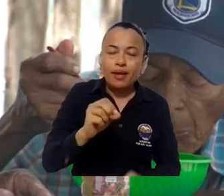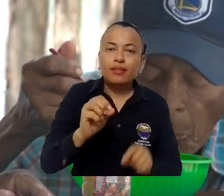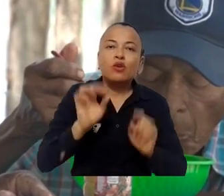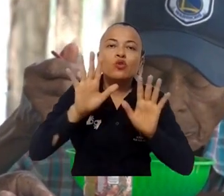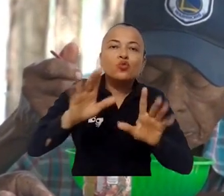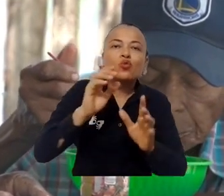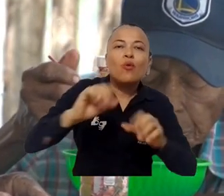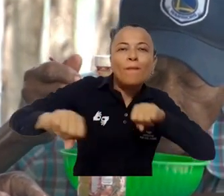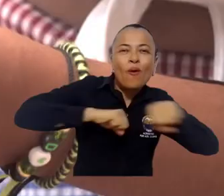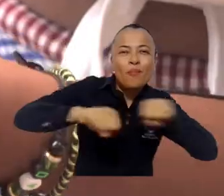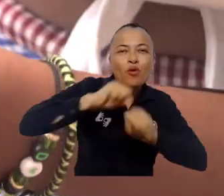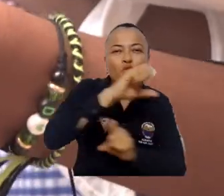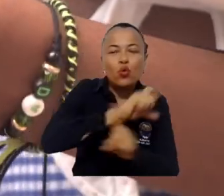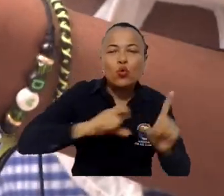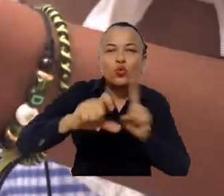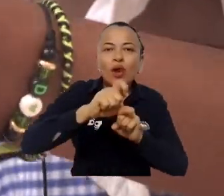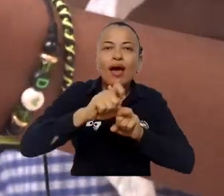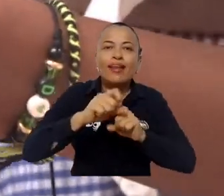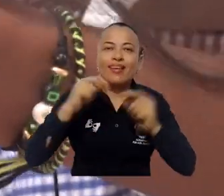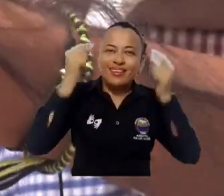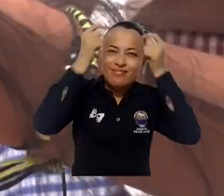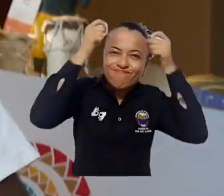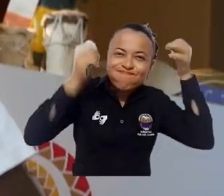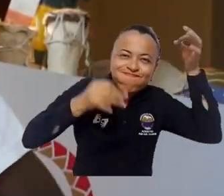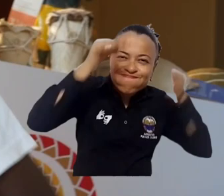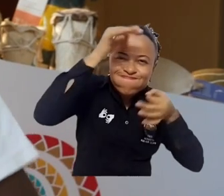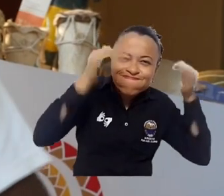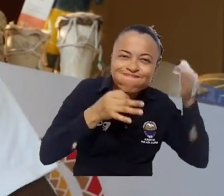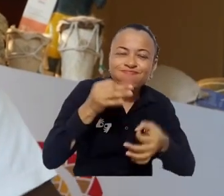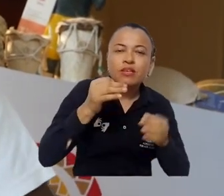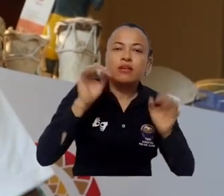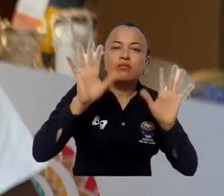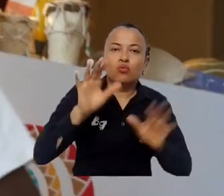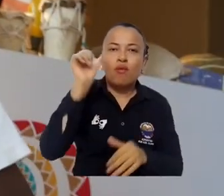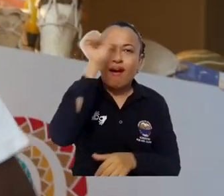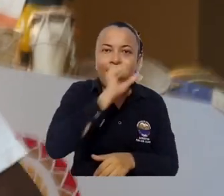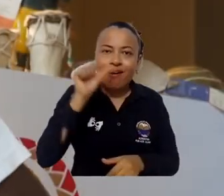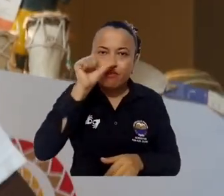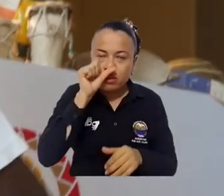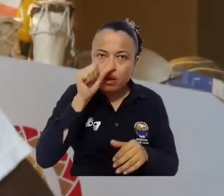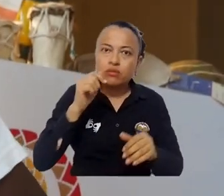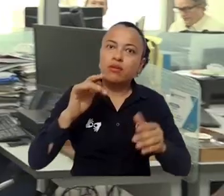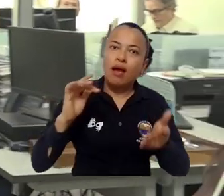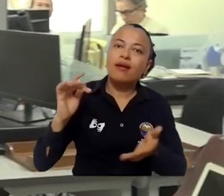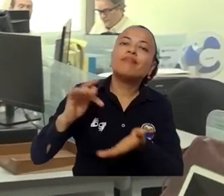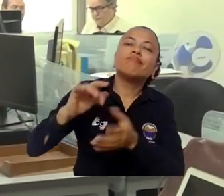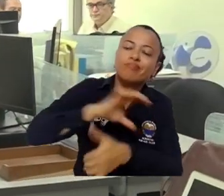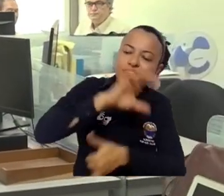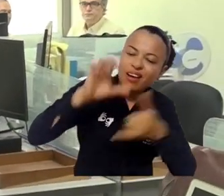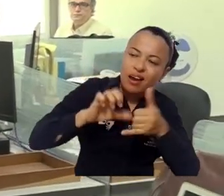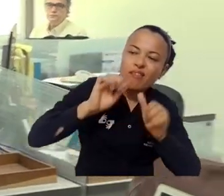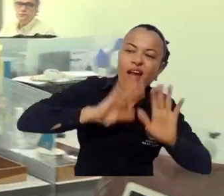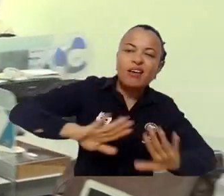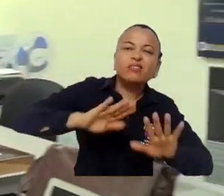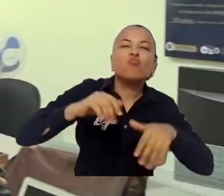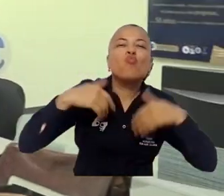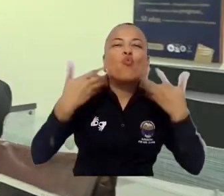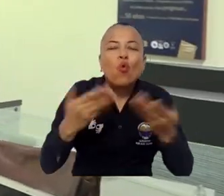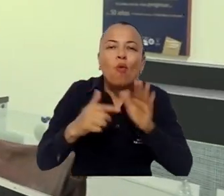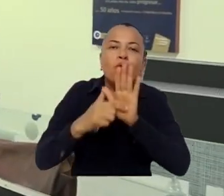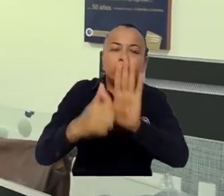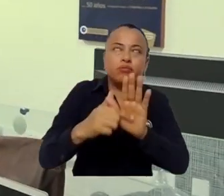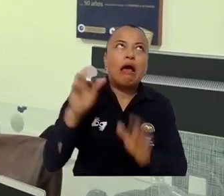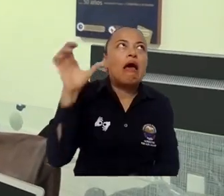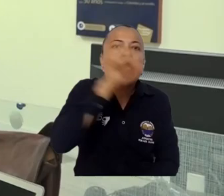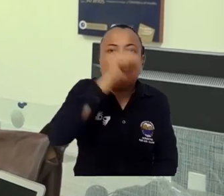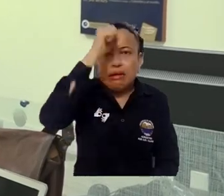movimientos culturales como el rastafari y el panafricanismo que contribuyen a la construcción de caribeñidad. Justamente lo que intento trabajar